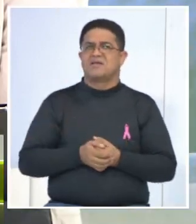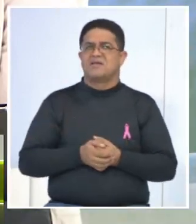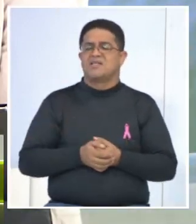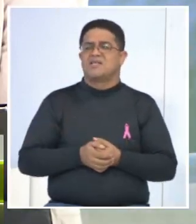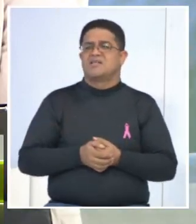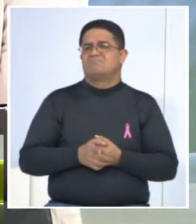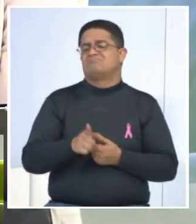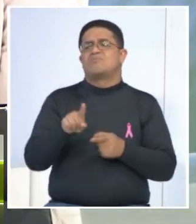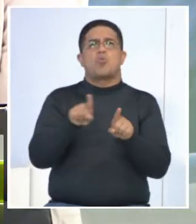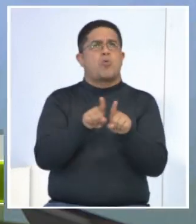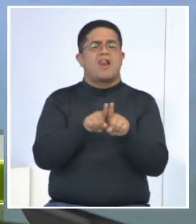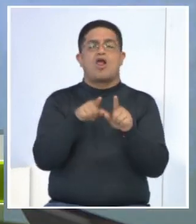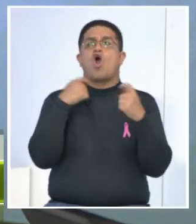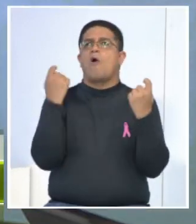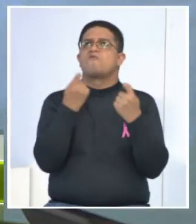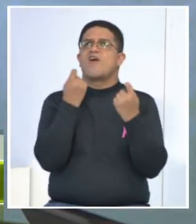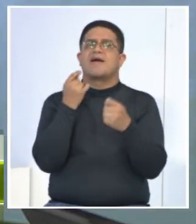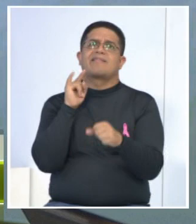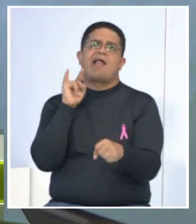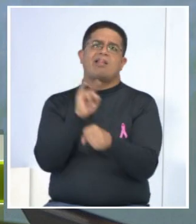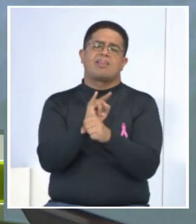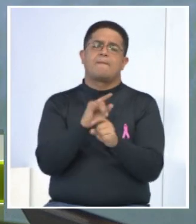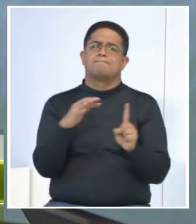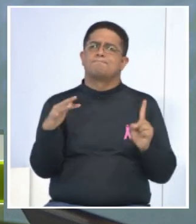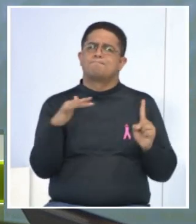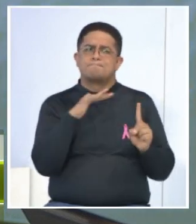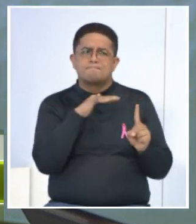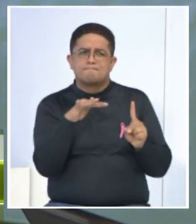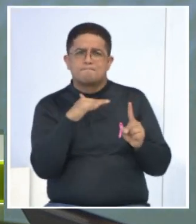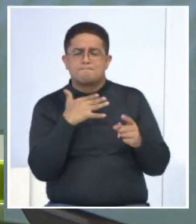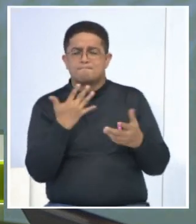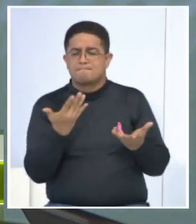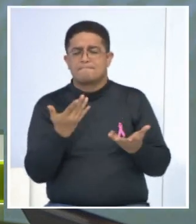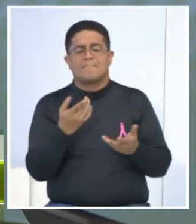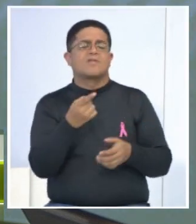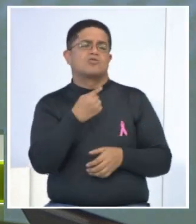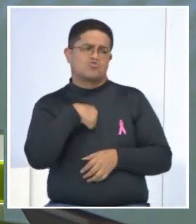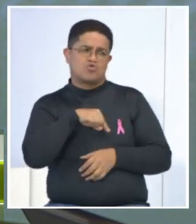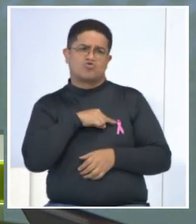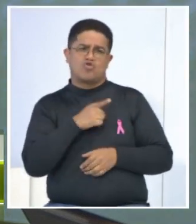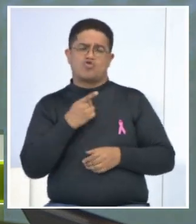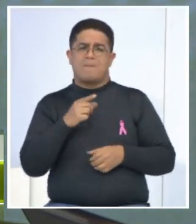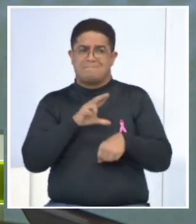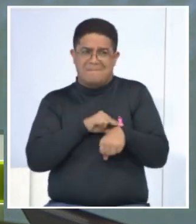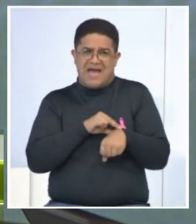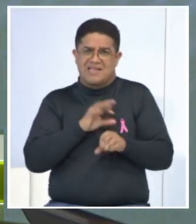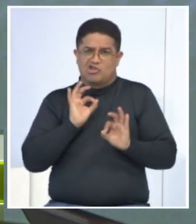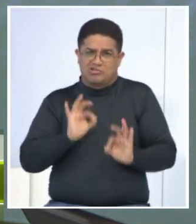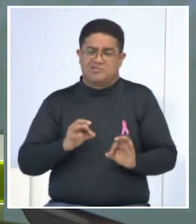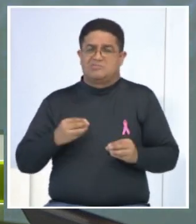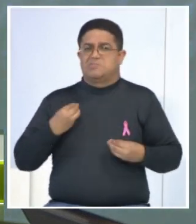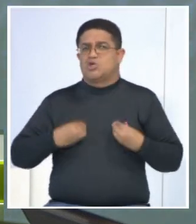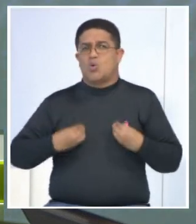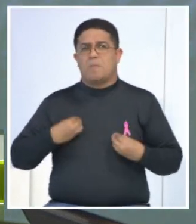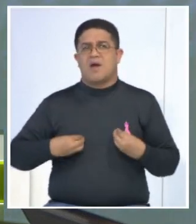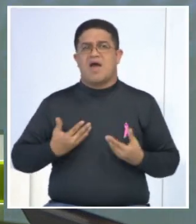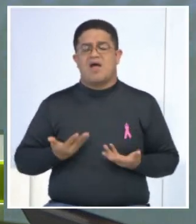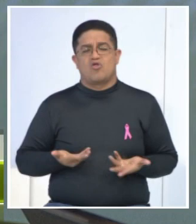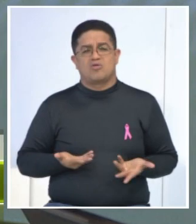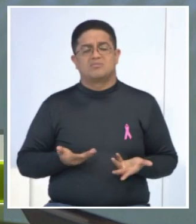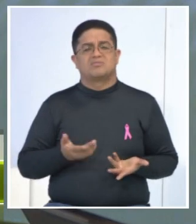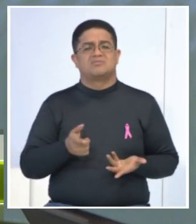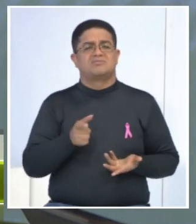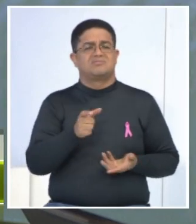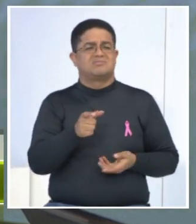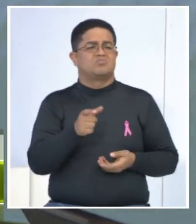ofertas. Nosotros realmente los que nos dedicamos a esto, te repito, estamos muy preocupados, porque a veces lo hemos conversado. Es preferible que la mujer ni